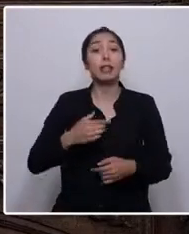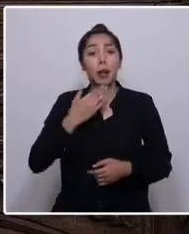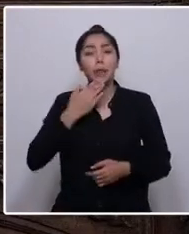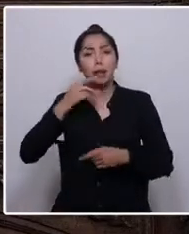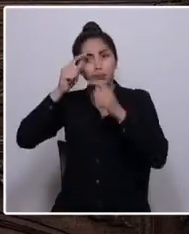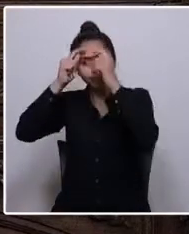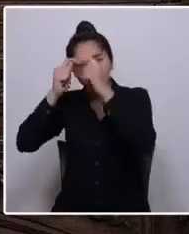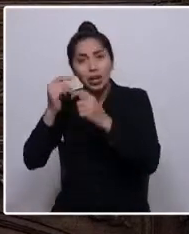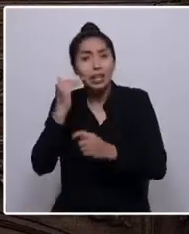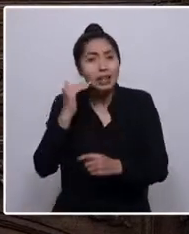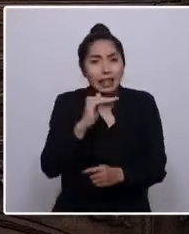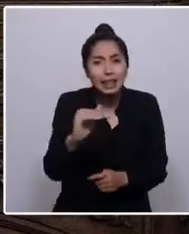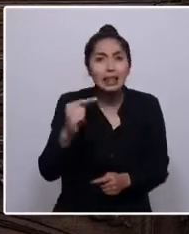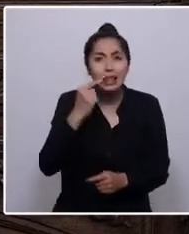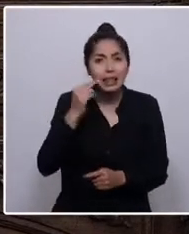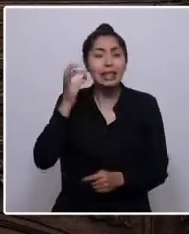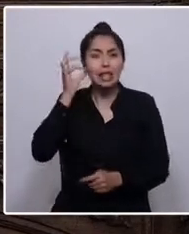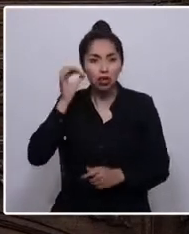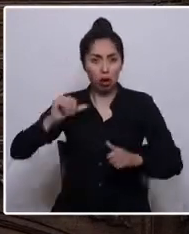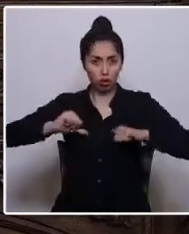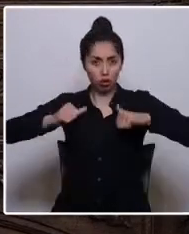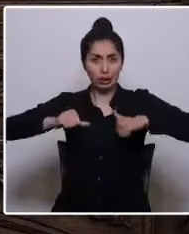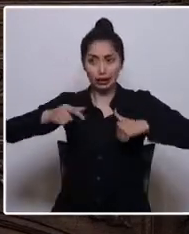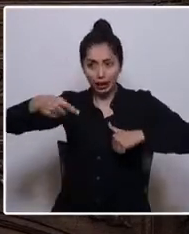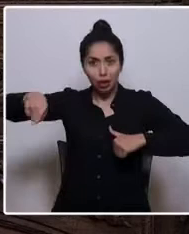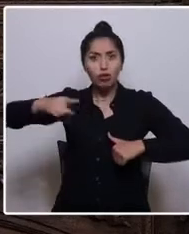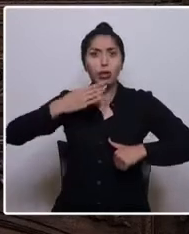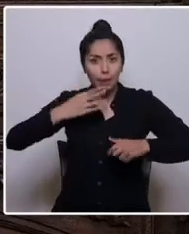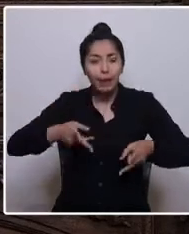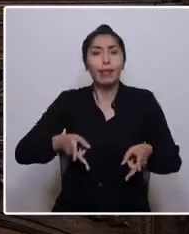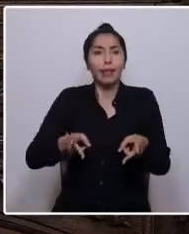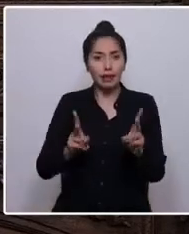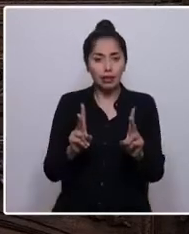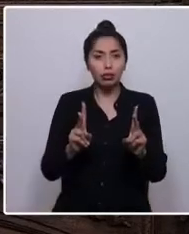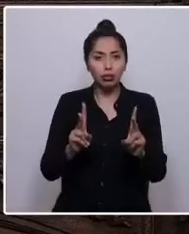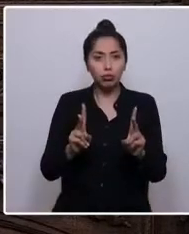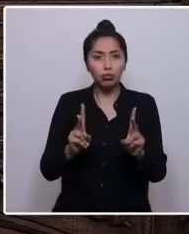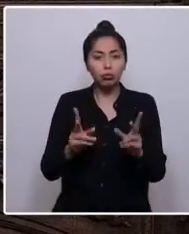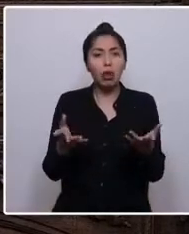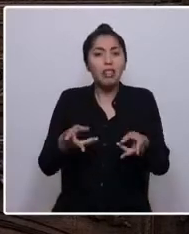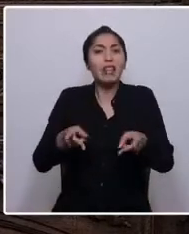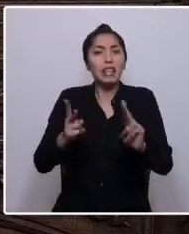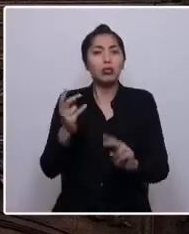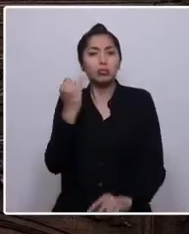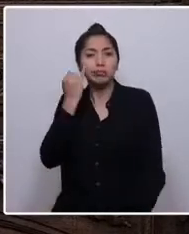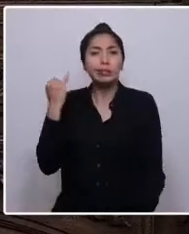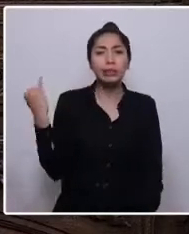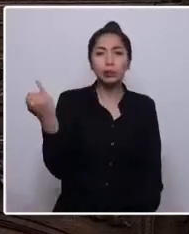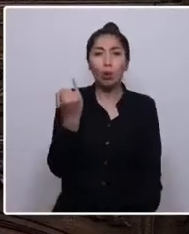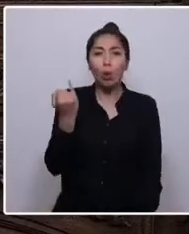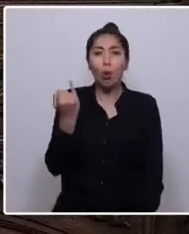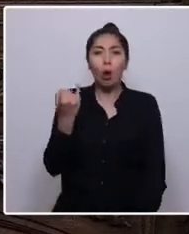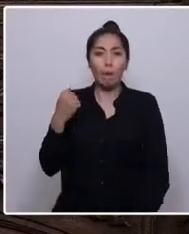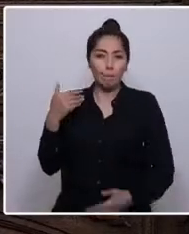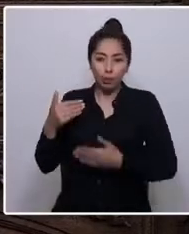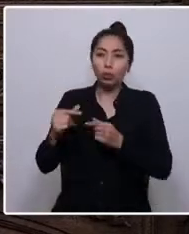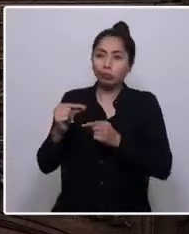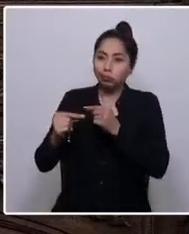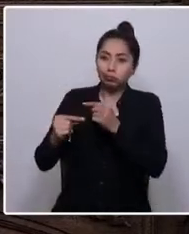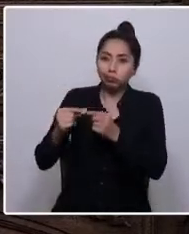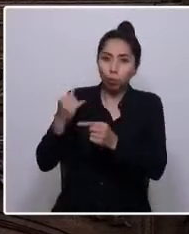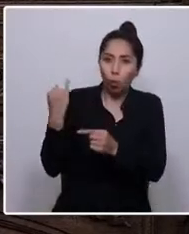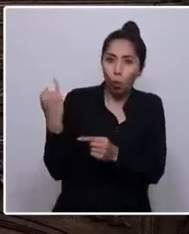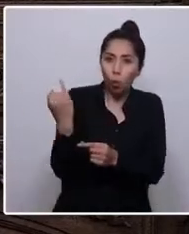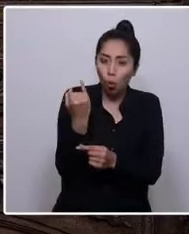niñas y adolescentes como sujetos de derecho, con derecho a una autonomía progresiva, los